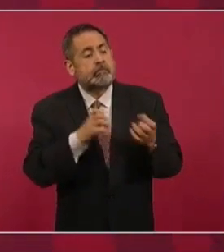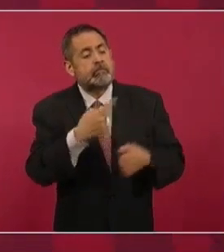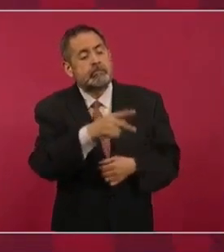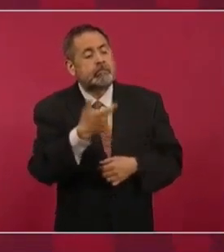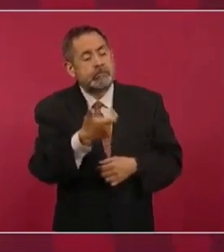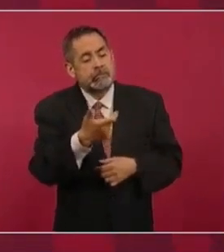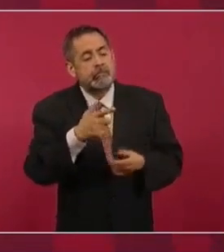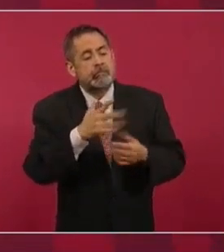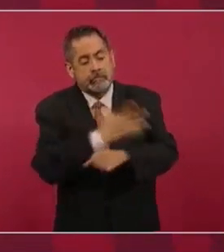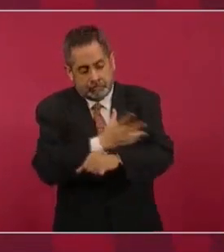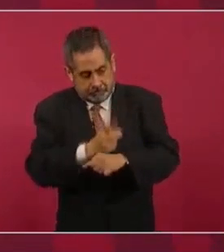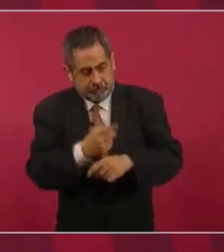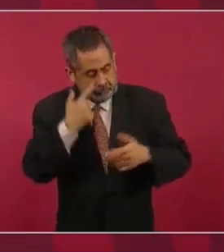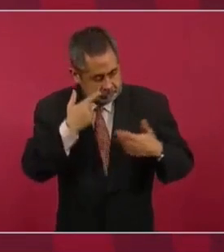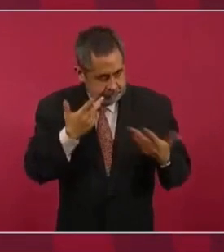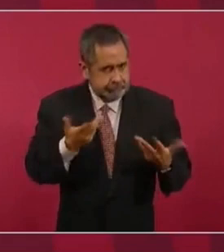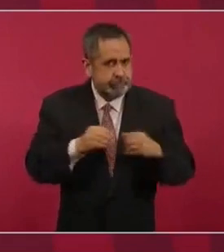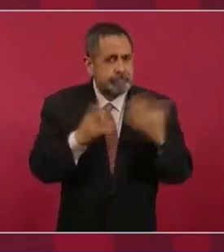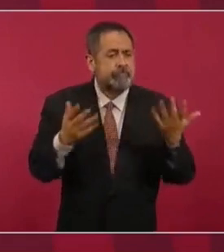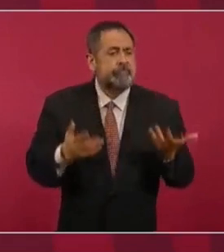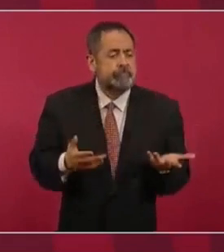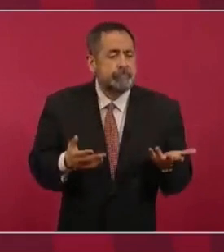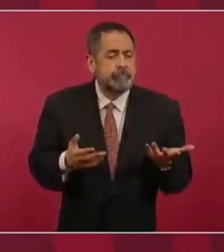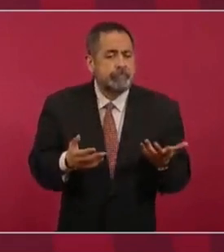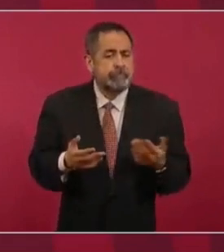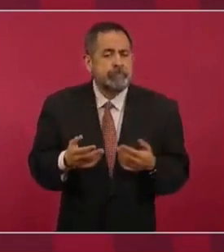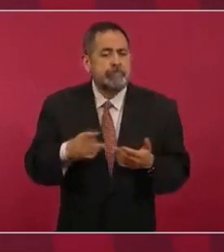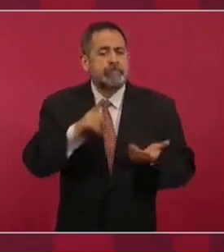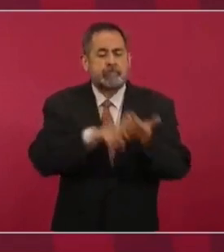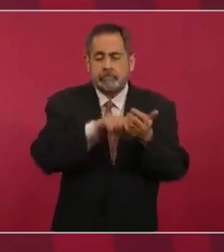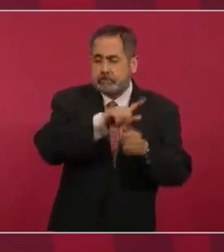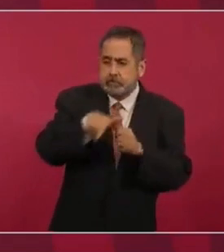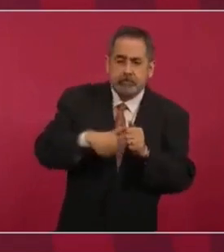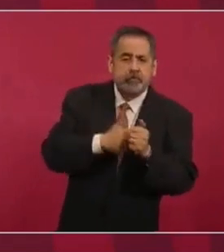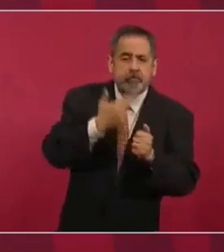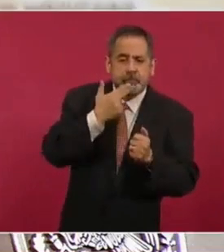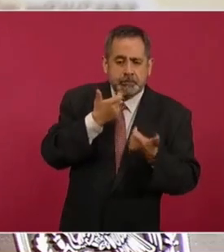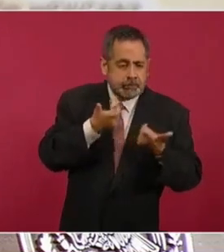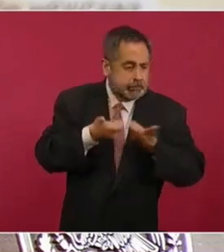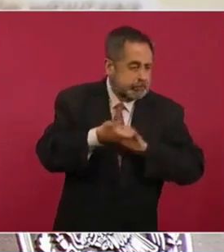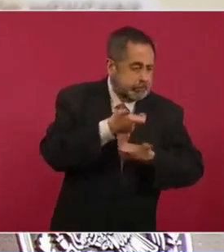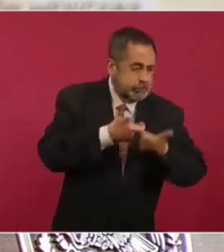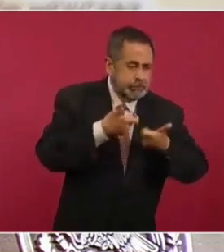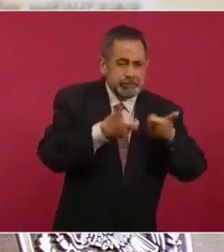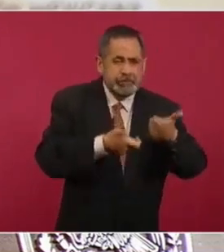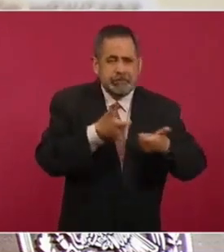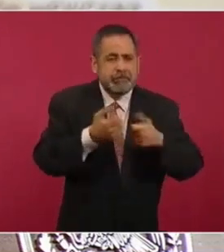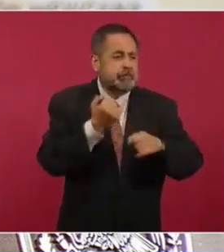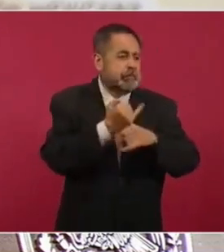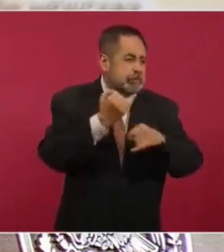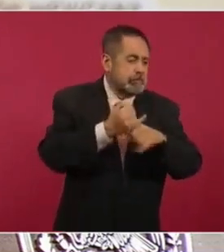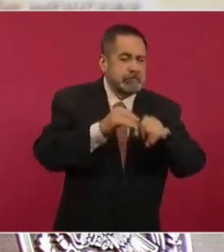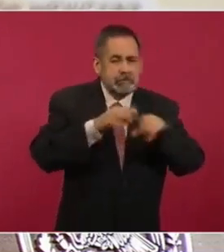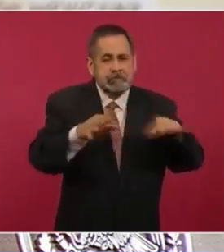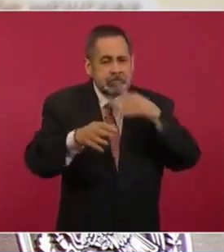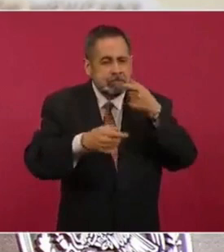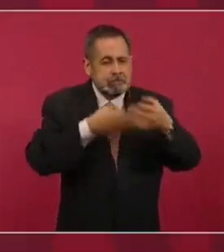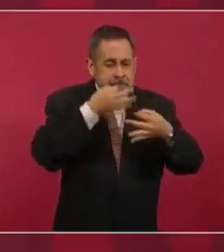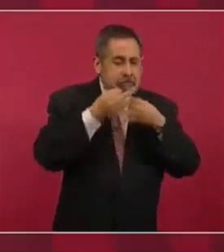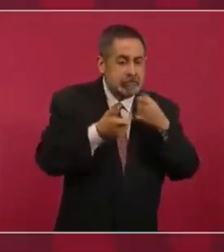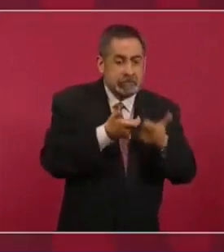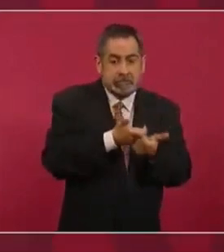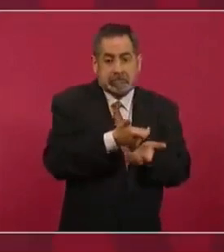lo que usan para el manejo en redes sociales y lo que